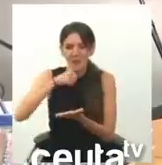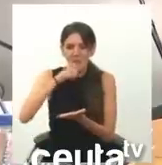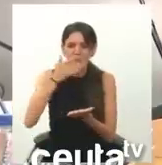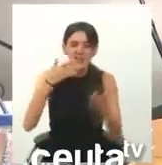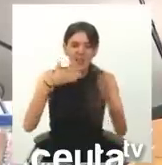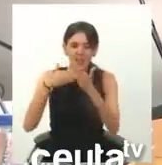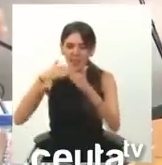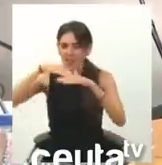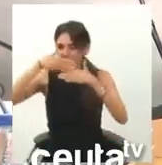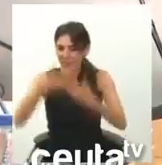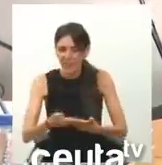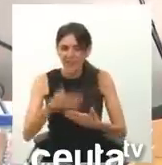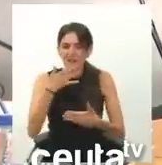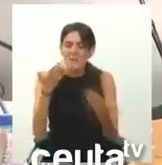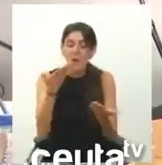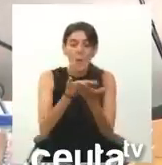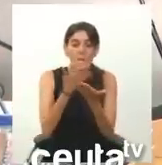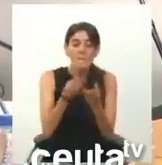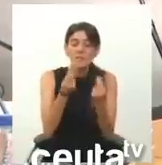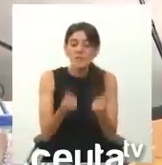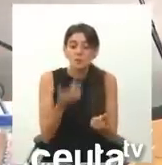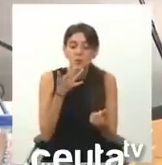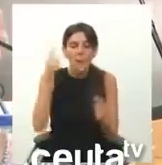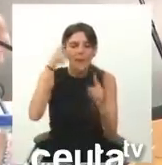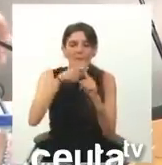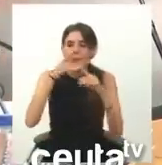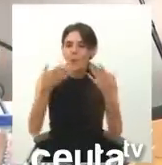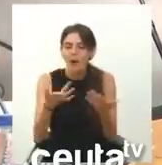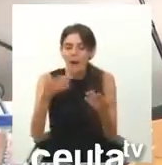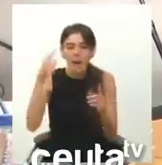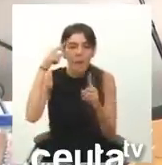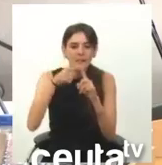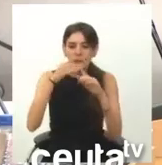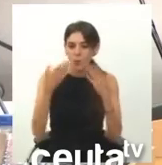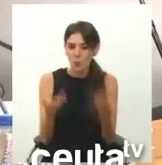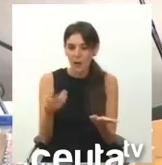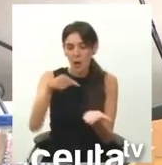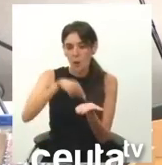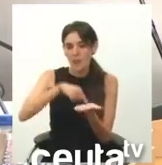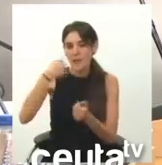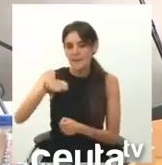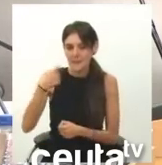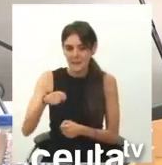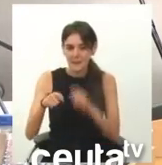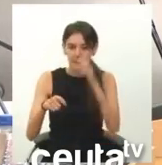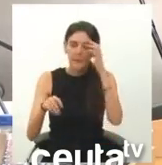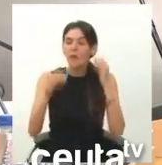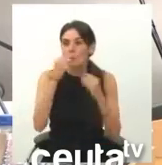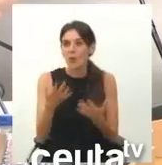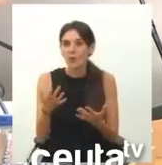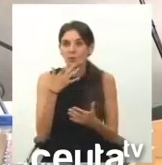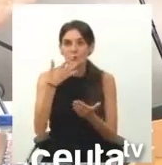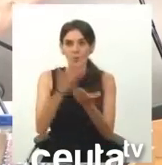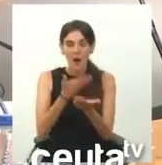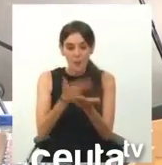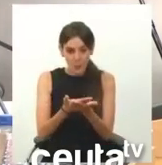romperla. ¿Pero qué sentido tiene esta propuesta realmente? ¿Cuál es el sentido que tiene la propuesta como ha apuntado ya el presidente? Bueno, pues es